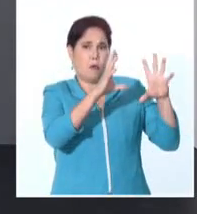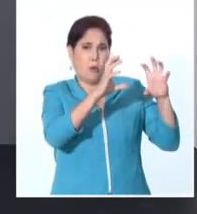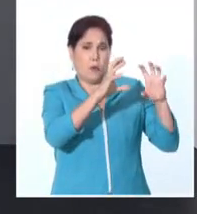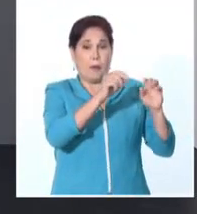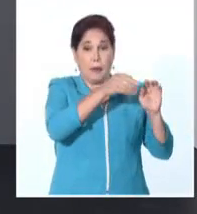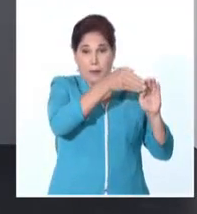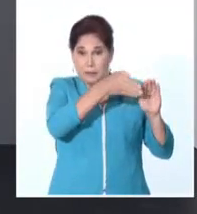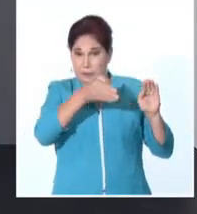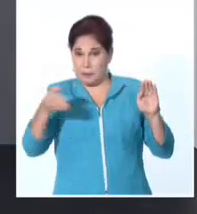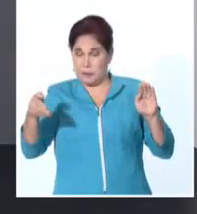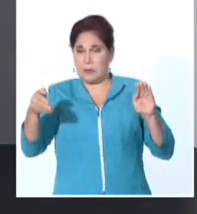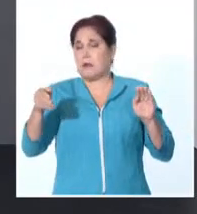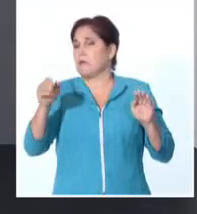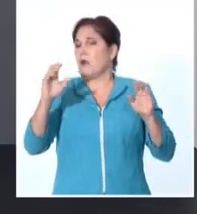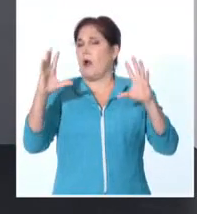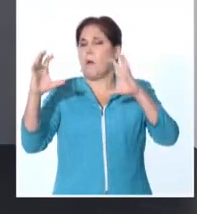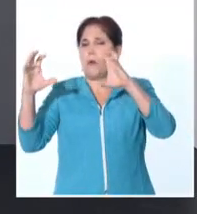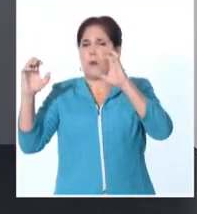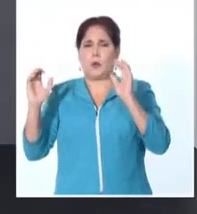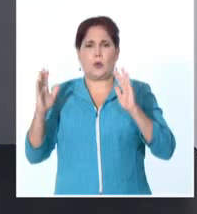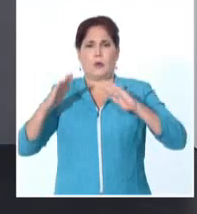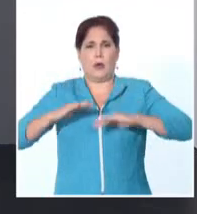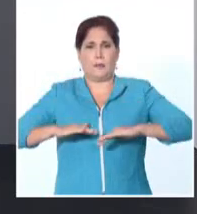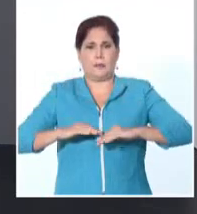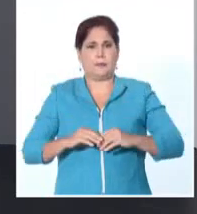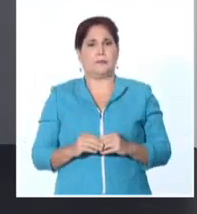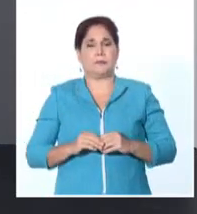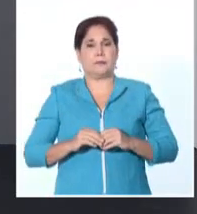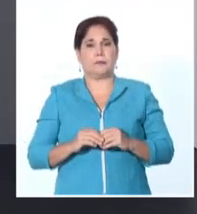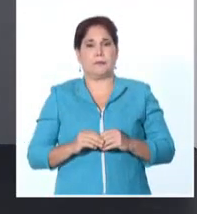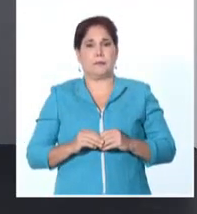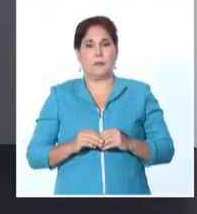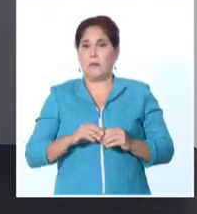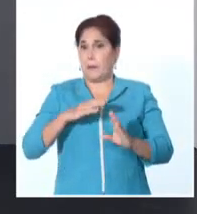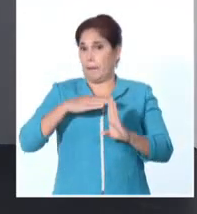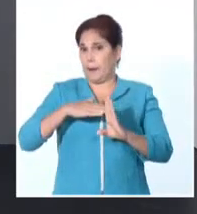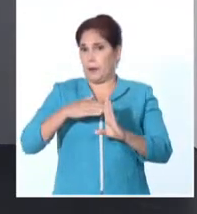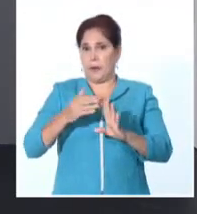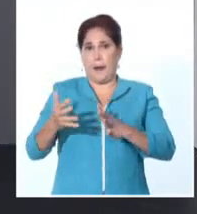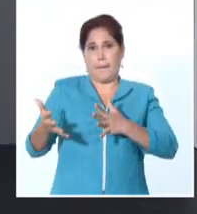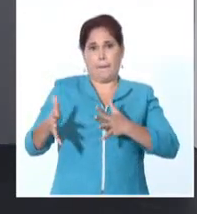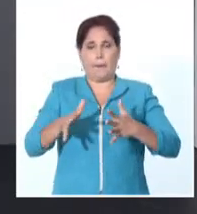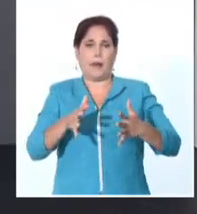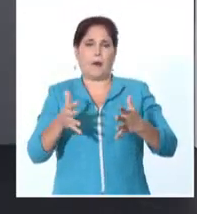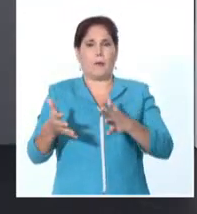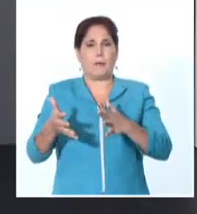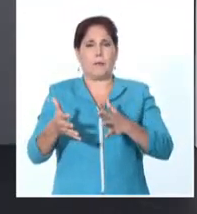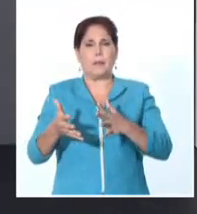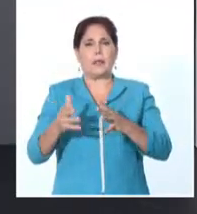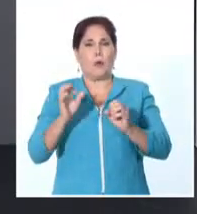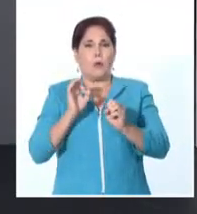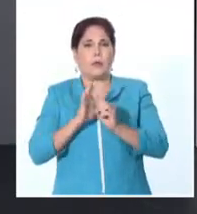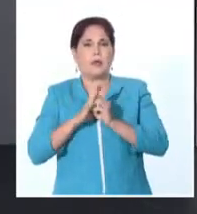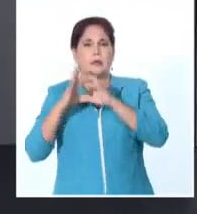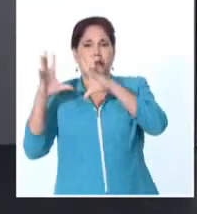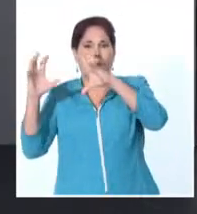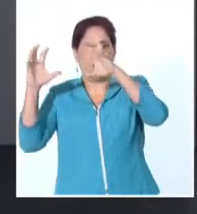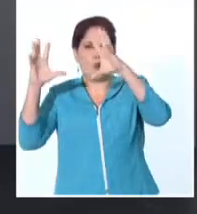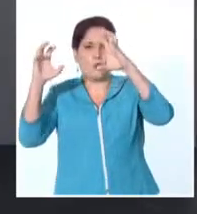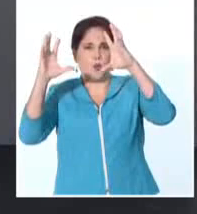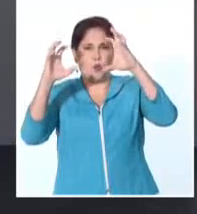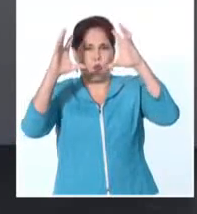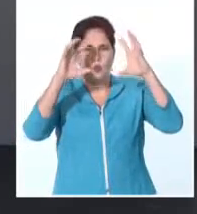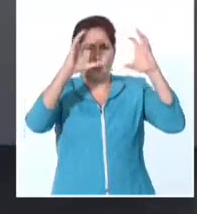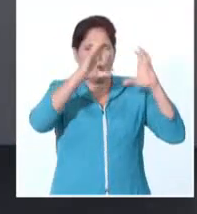regiones occidental y central. Desde el final de la mañana estará parcialmente nublado y estará mayormente nublado en el oriente del país con algunos